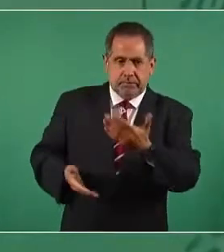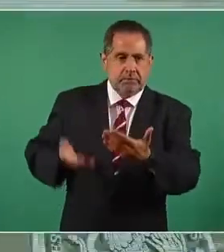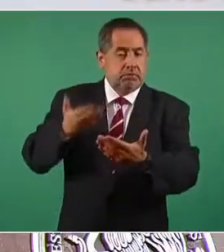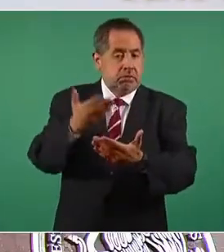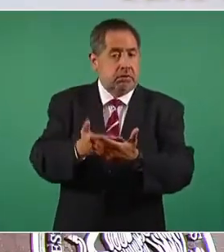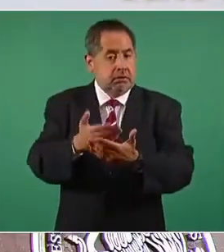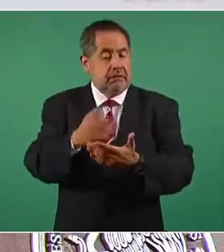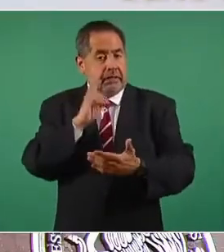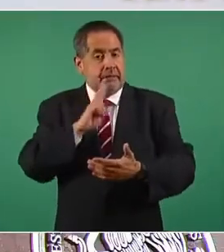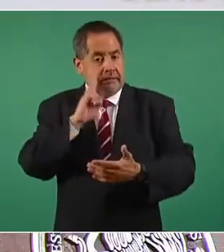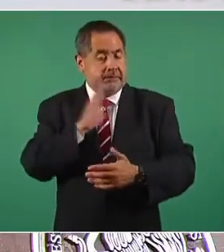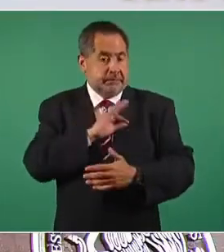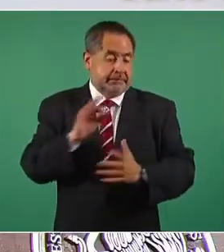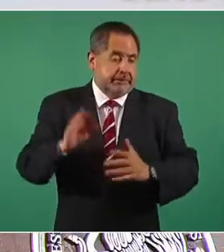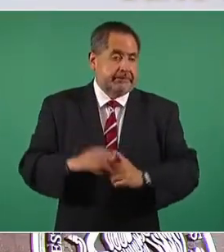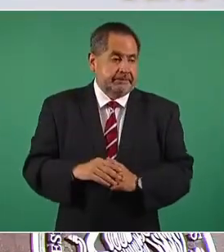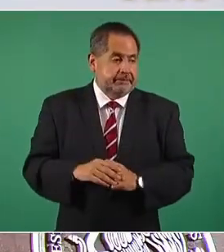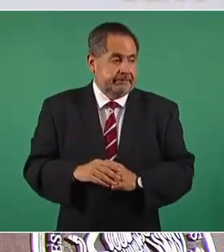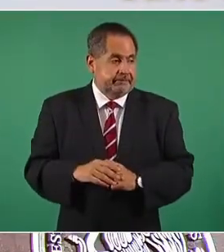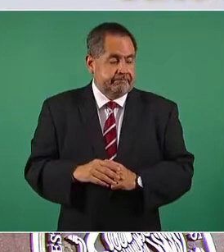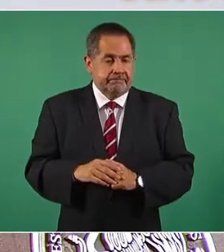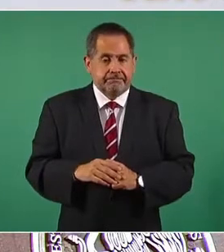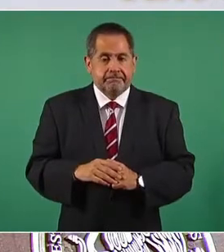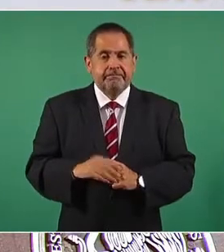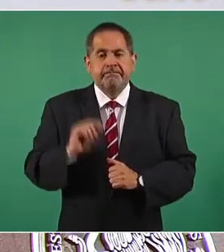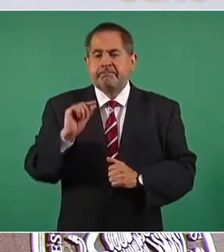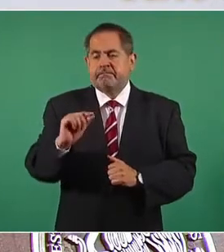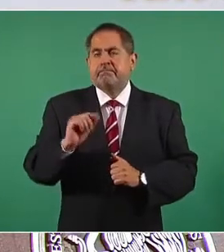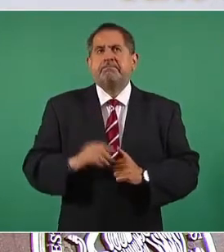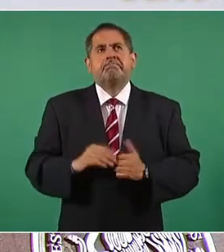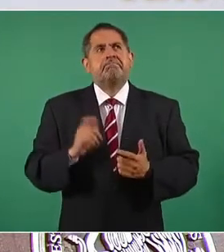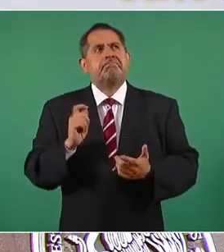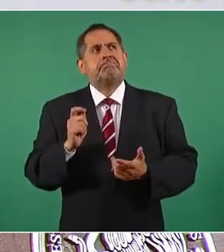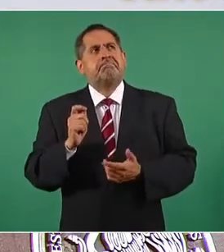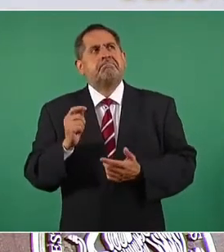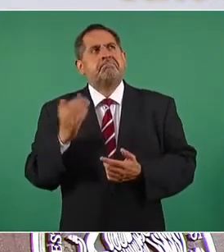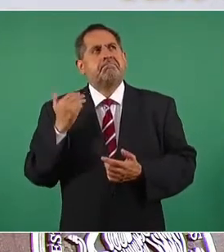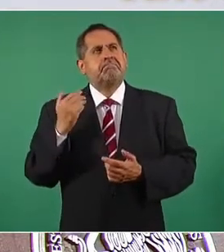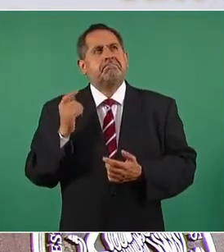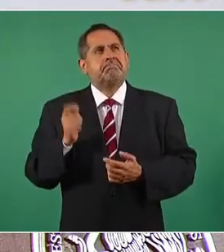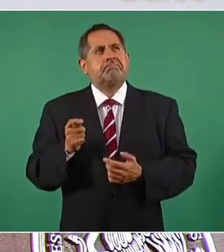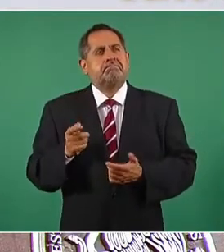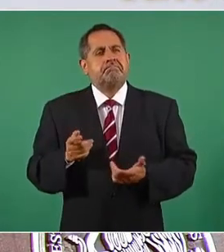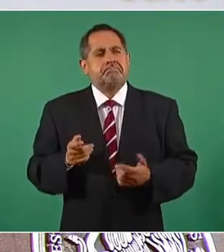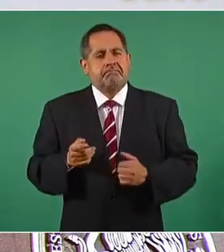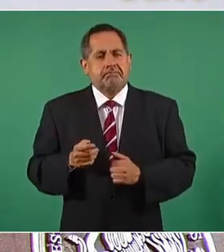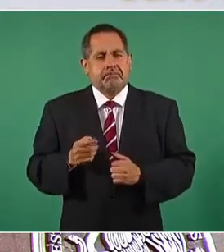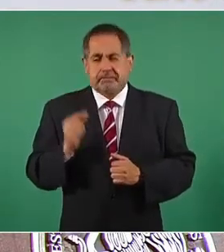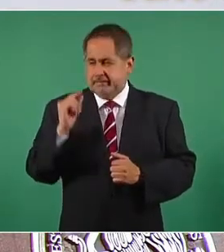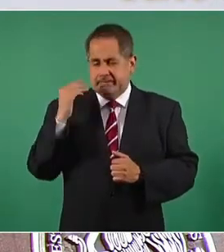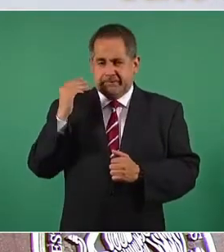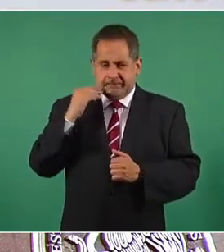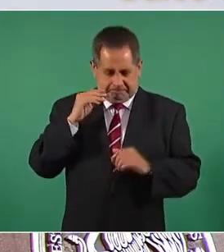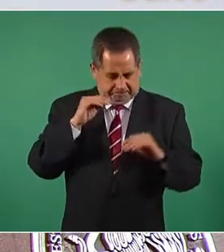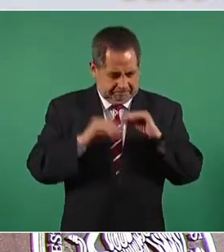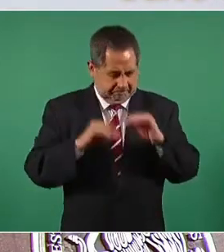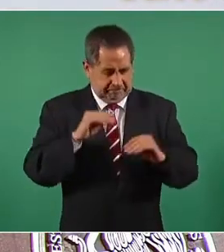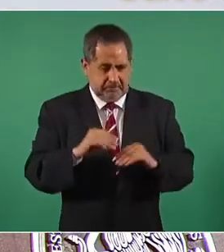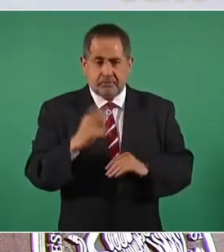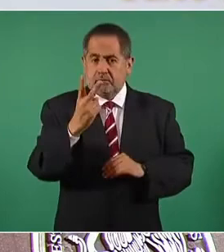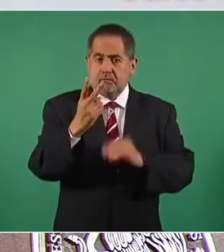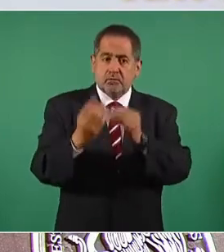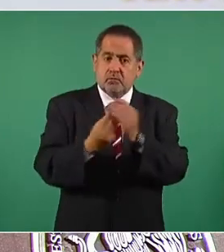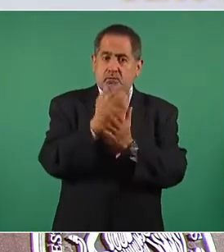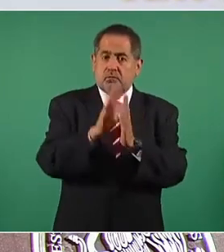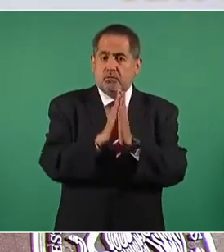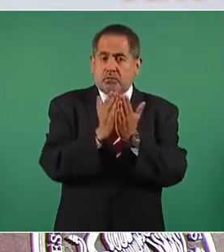ahora se alcanzaron a elaborar dos nuevos